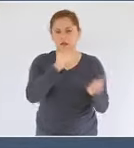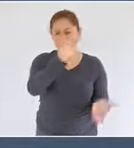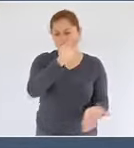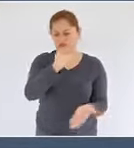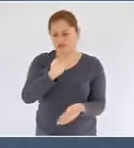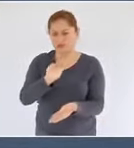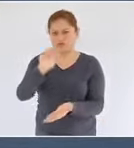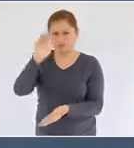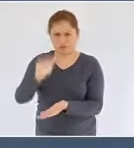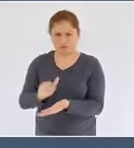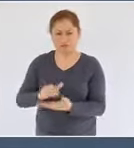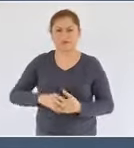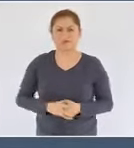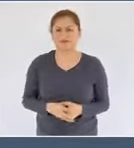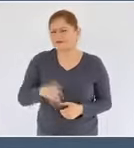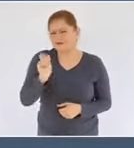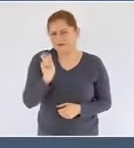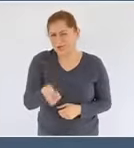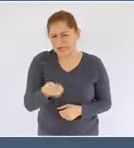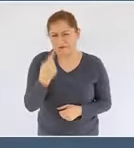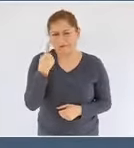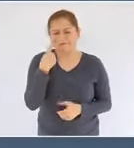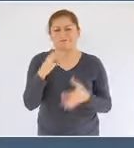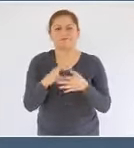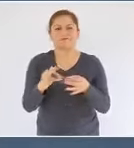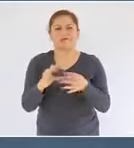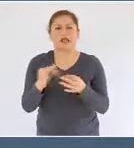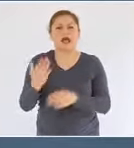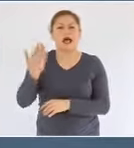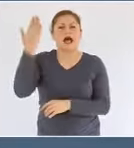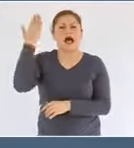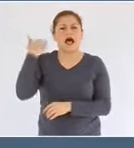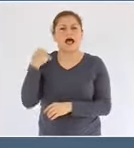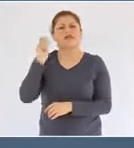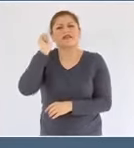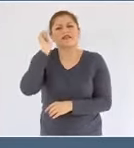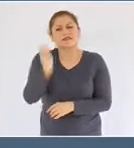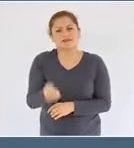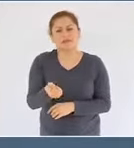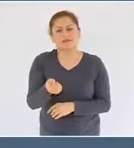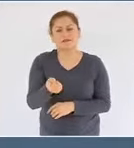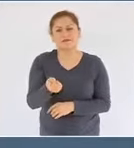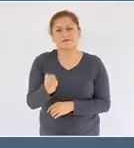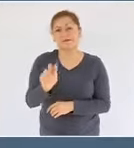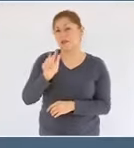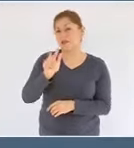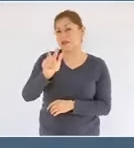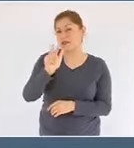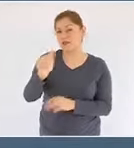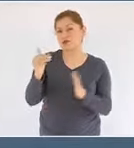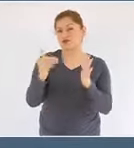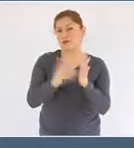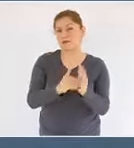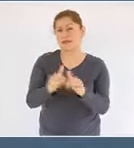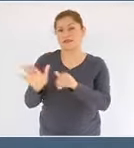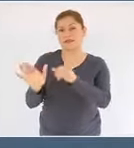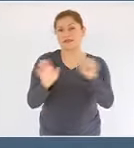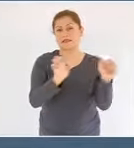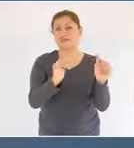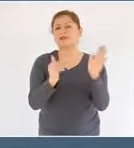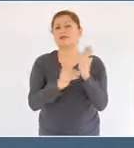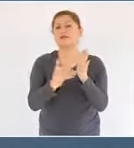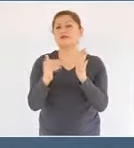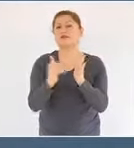significa que en ese periodo se extrajeron dieciocho mil seiscientos millones de